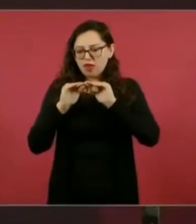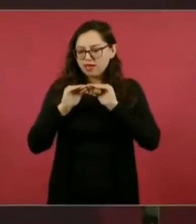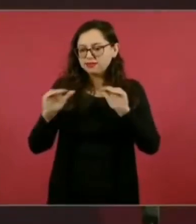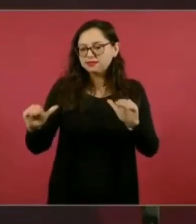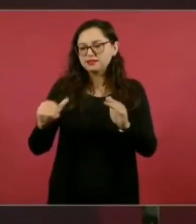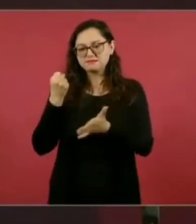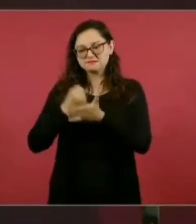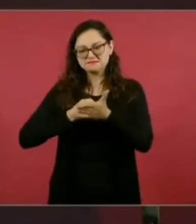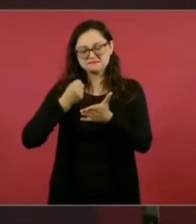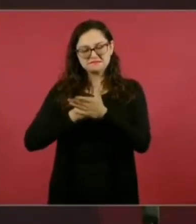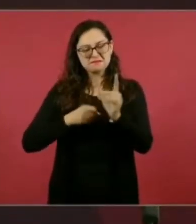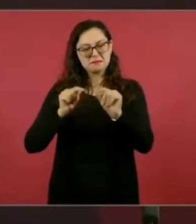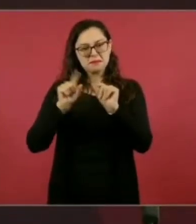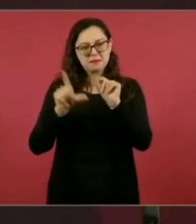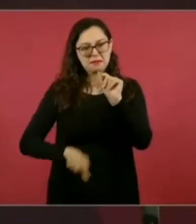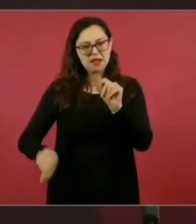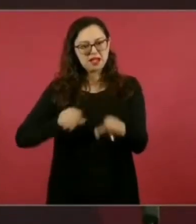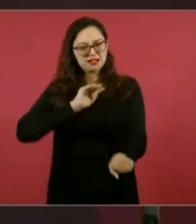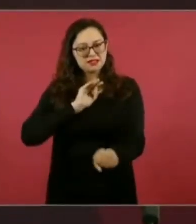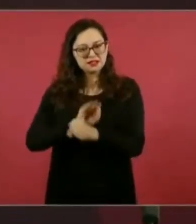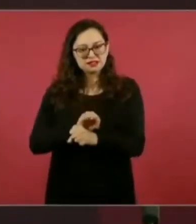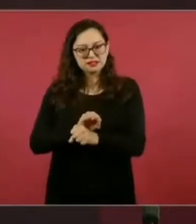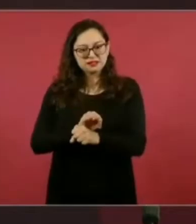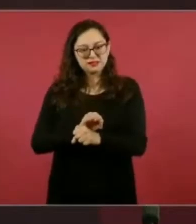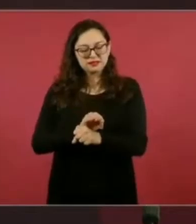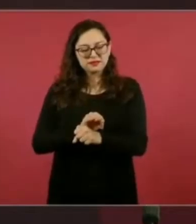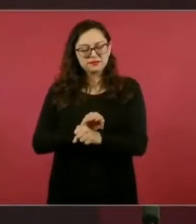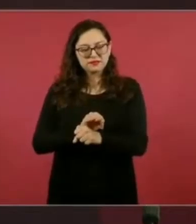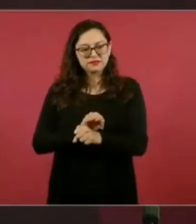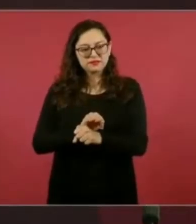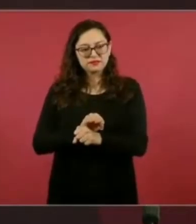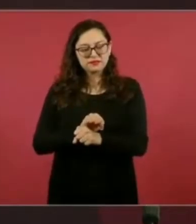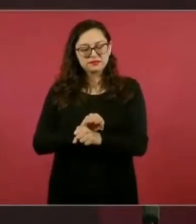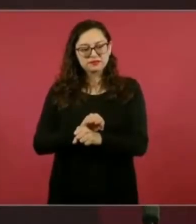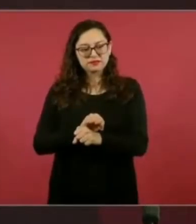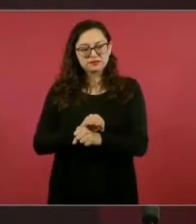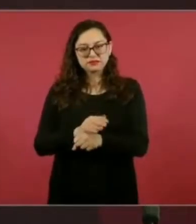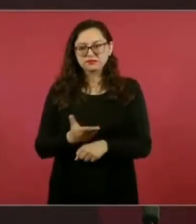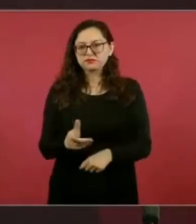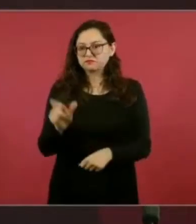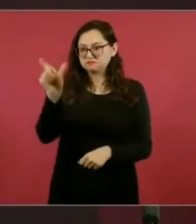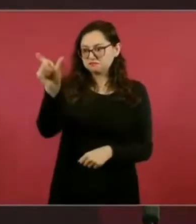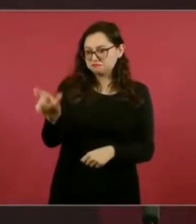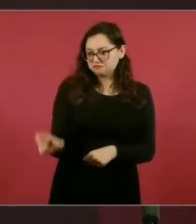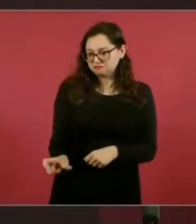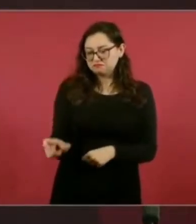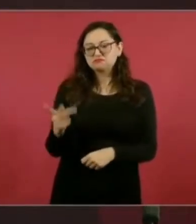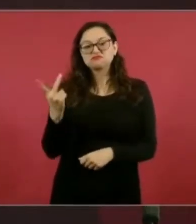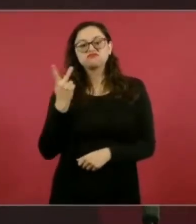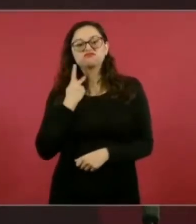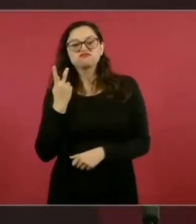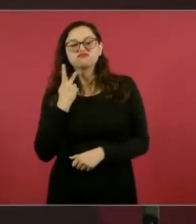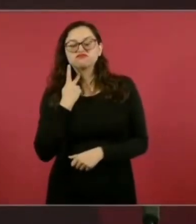soberanía. es distinta a otros políticos